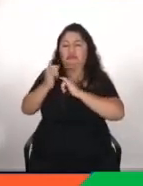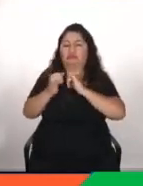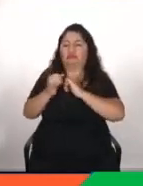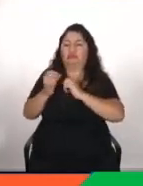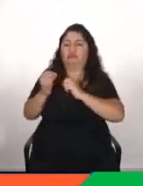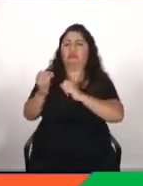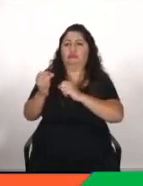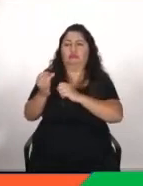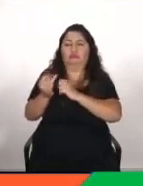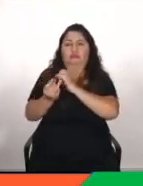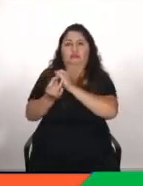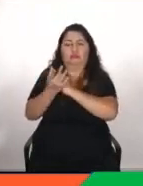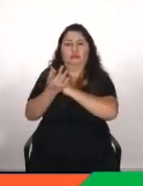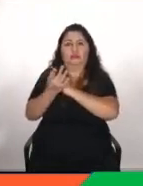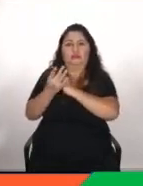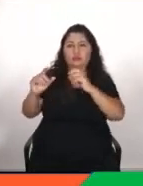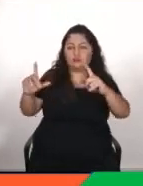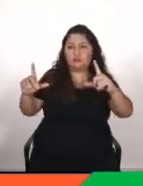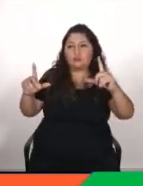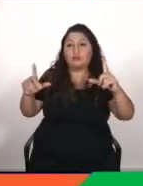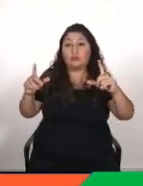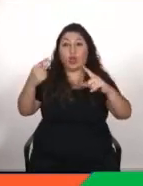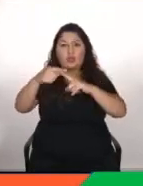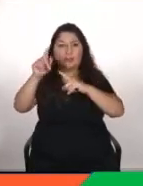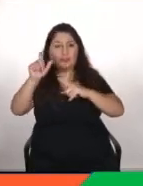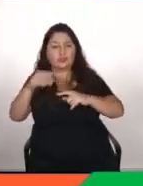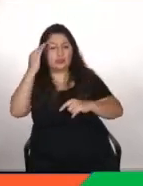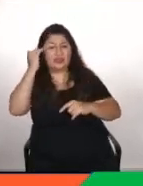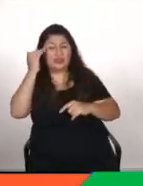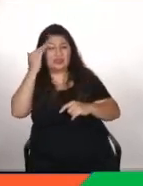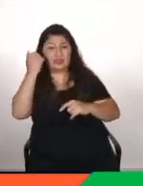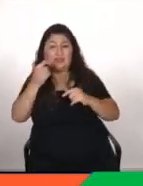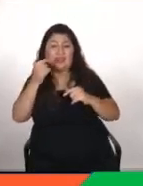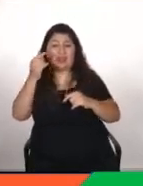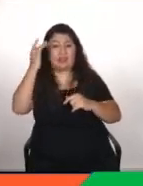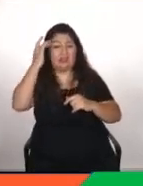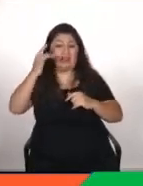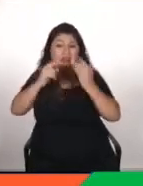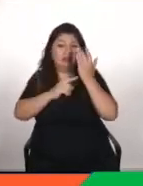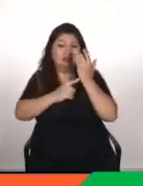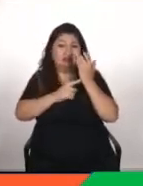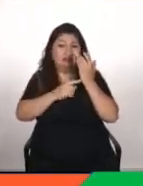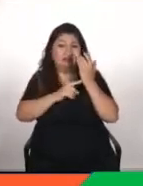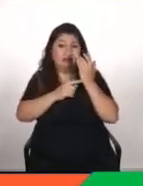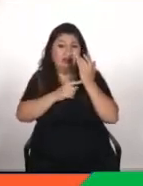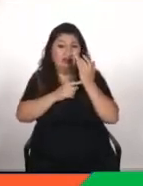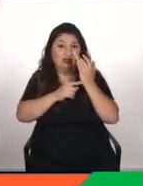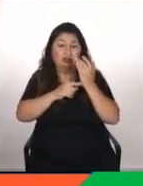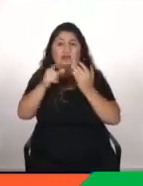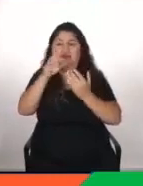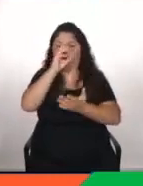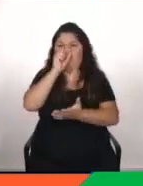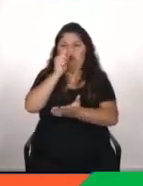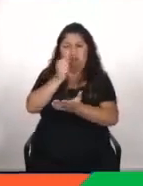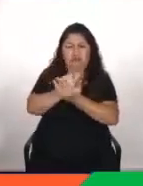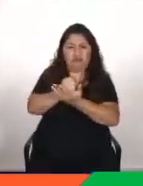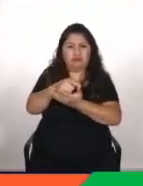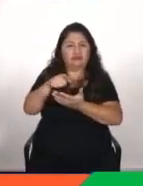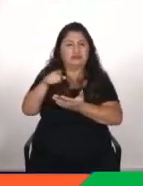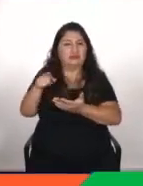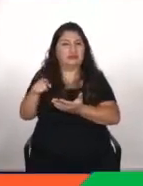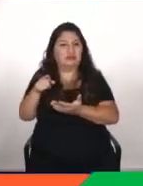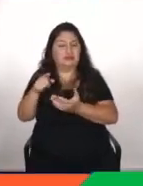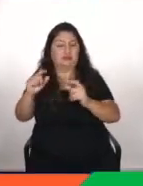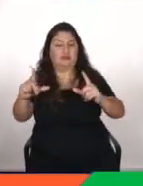conozca que esta herramienta está disponible entonces ¿cómo lo demuestras? o a lo mejor que tú seas víctima de ese engaño si la gente sabe que por ejemplo una